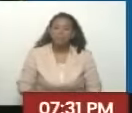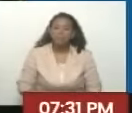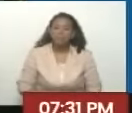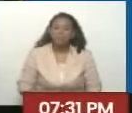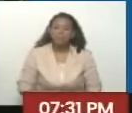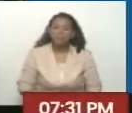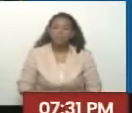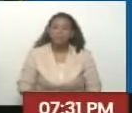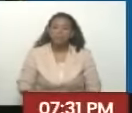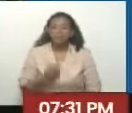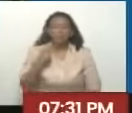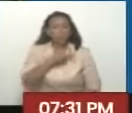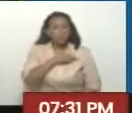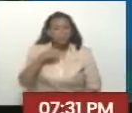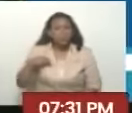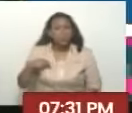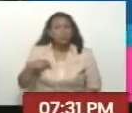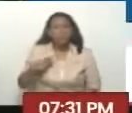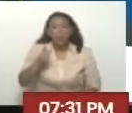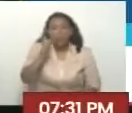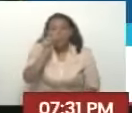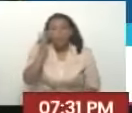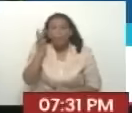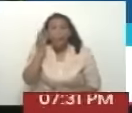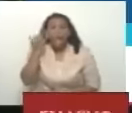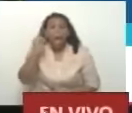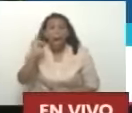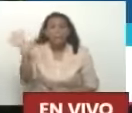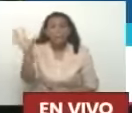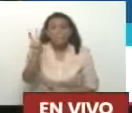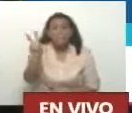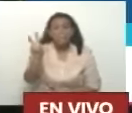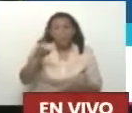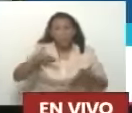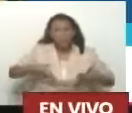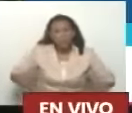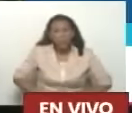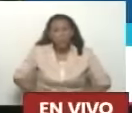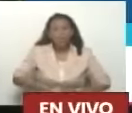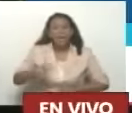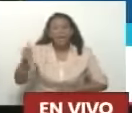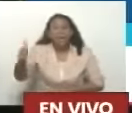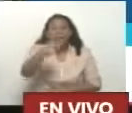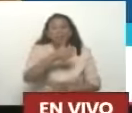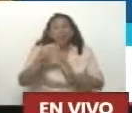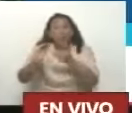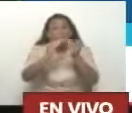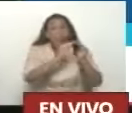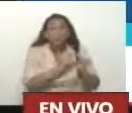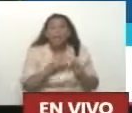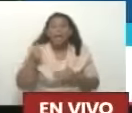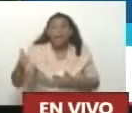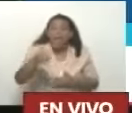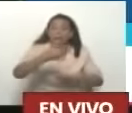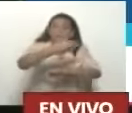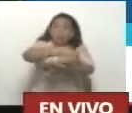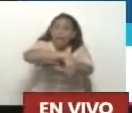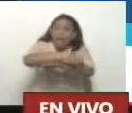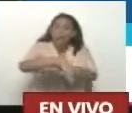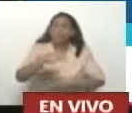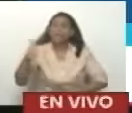Que nosotros tenemos Hombres y mujeres Que son bolivarianos Y chavistas En cada comunidad En cada calle